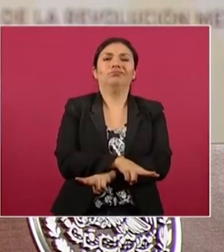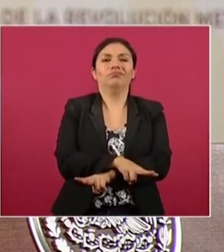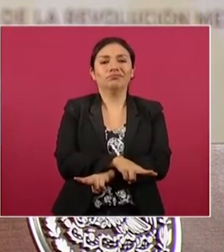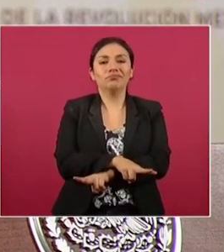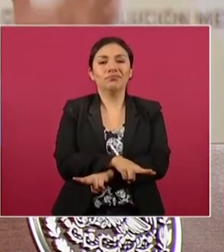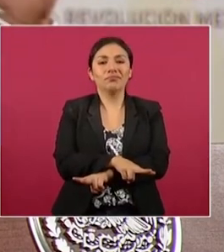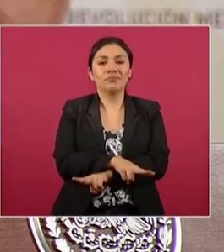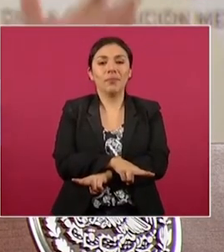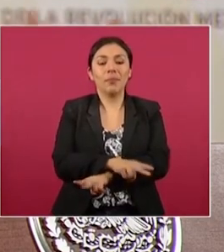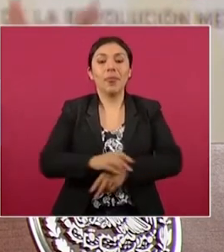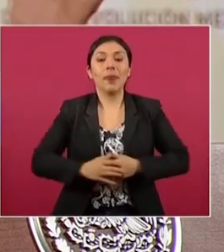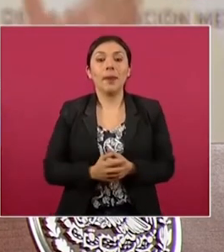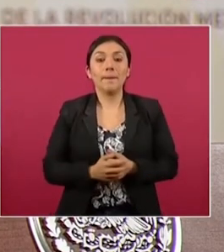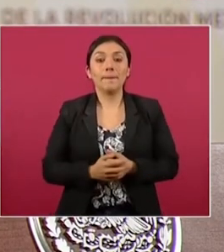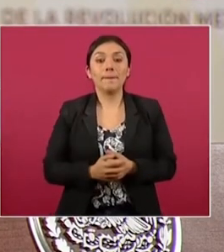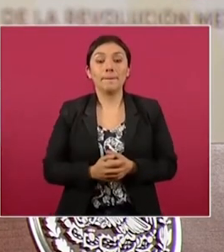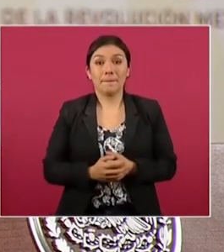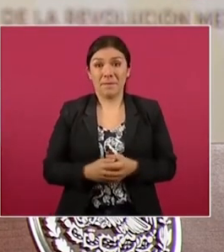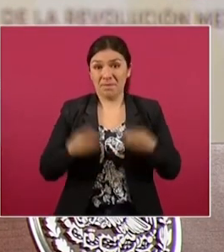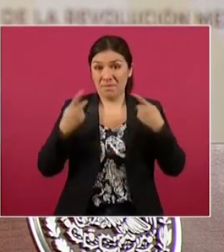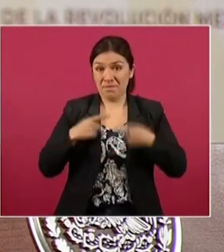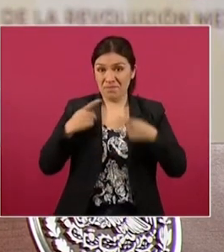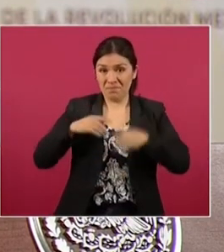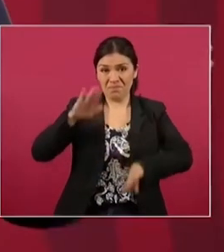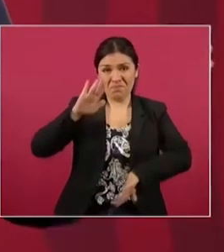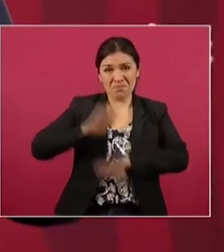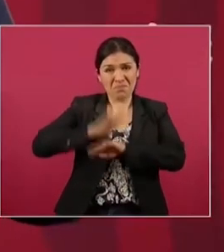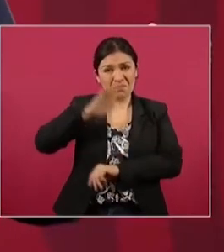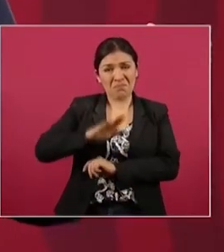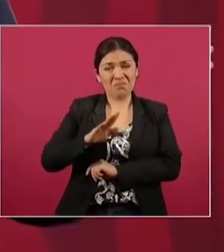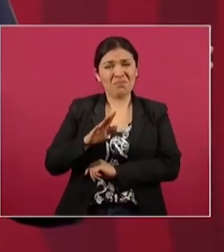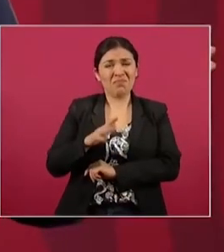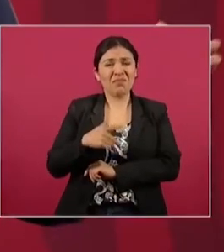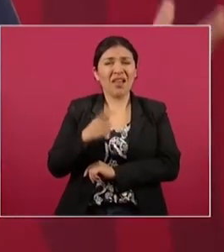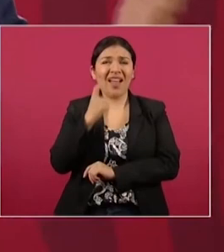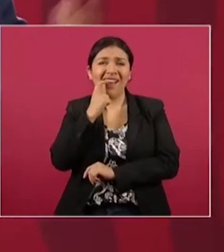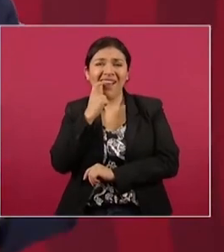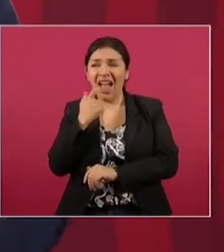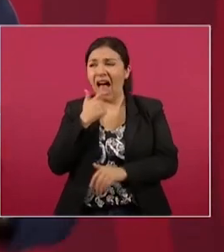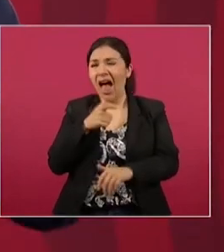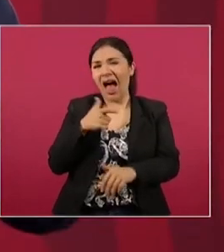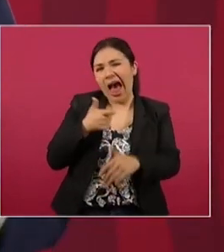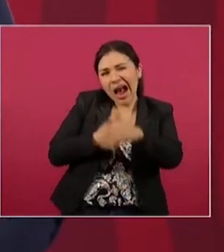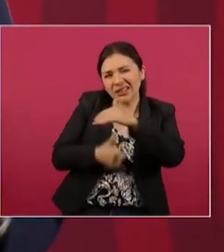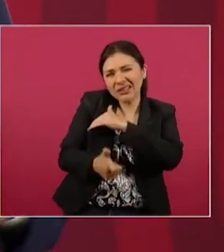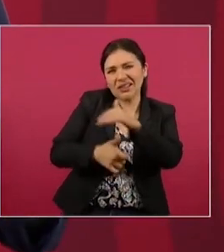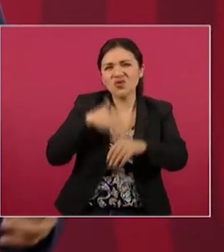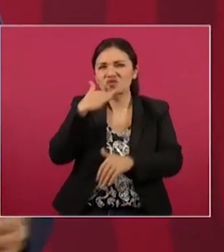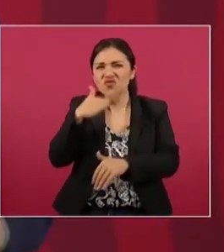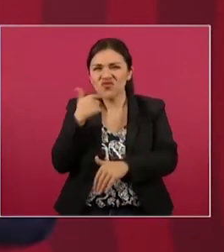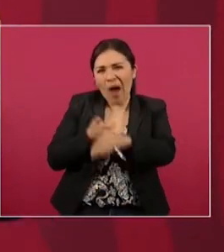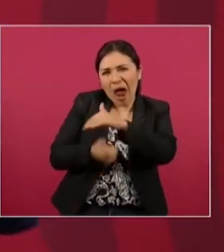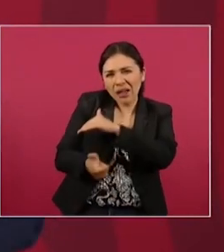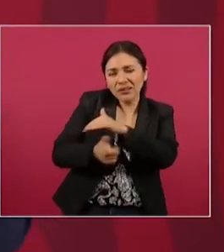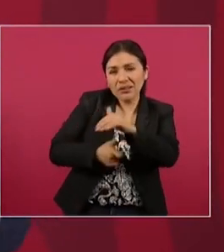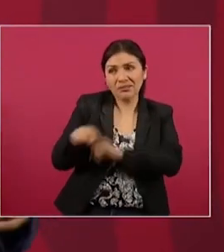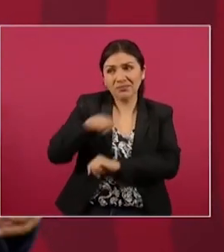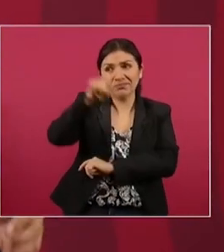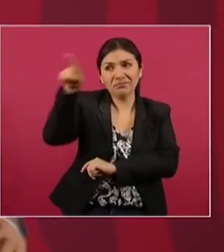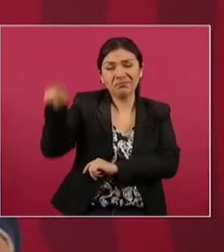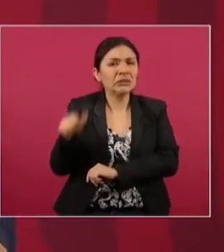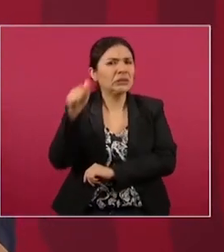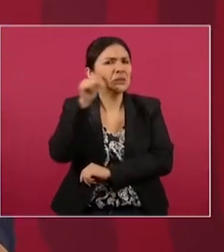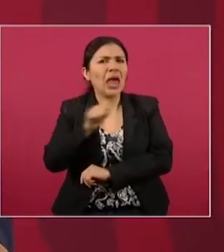Los más corruptos que siempre han estado